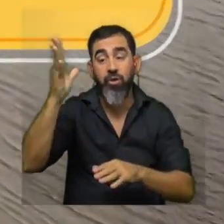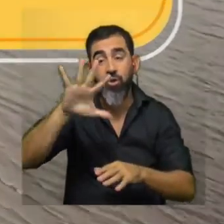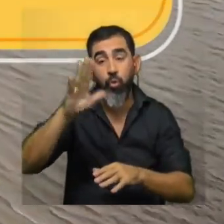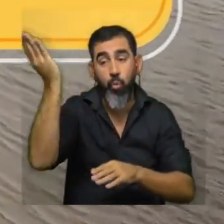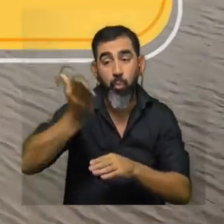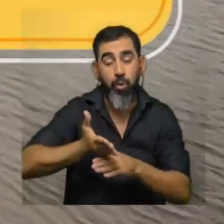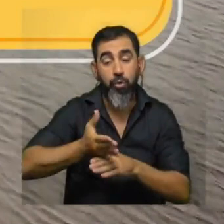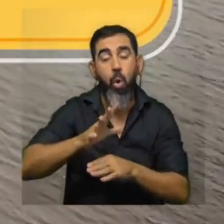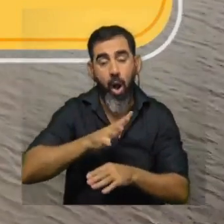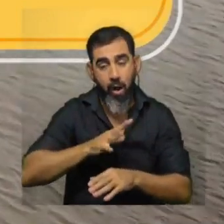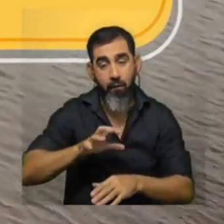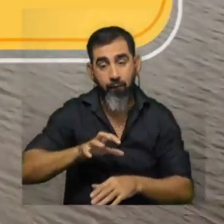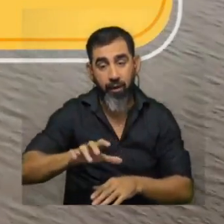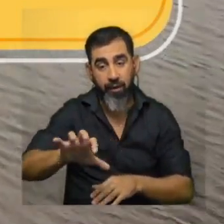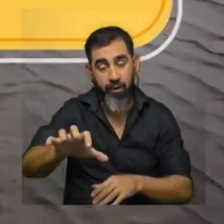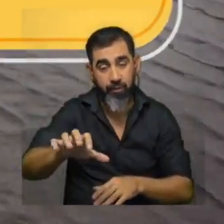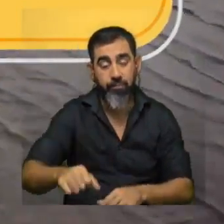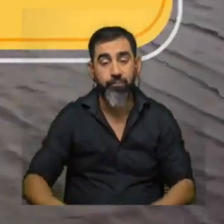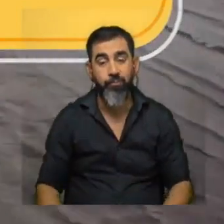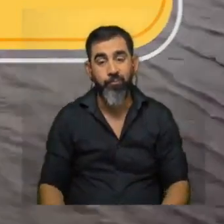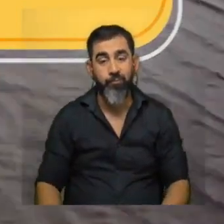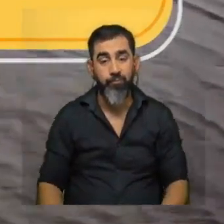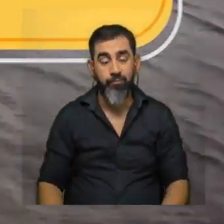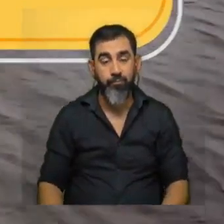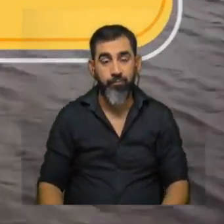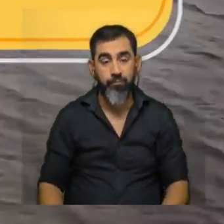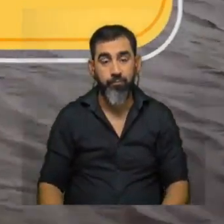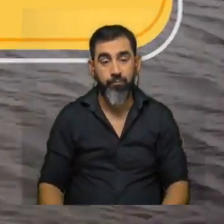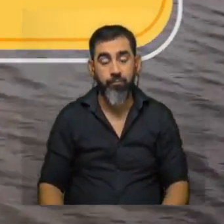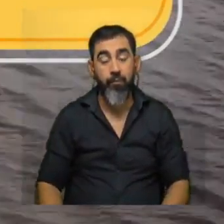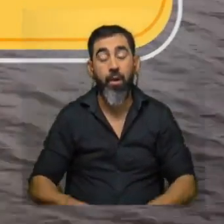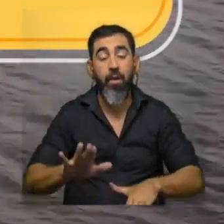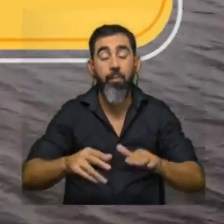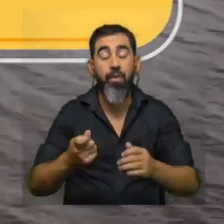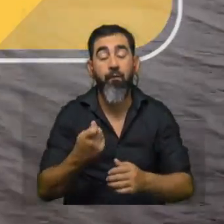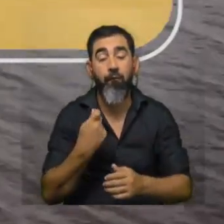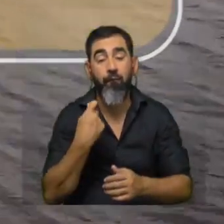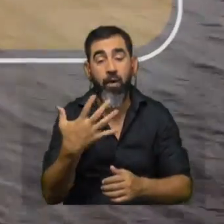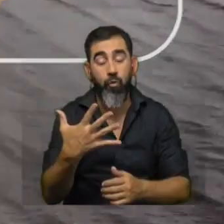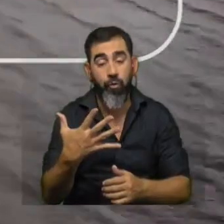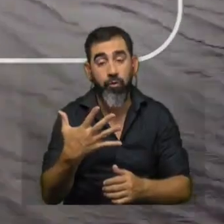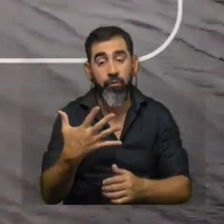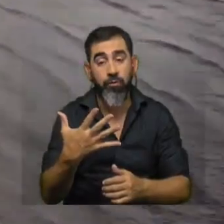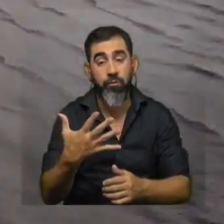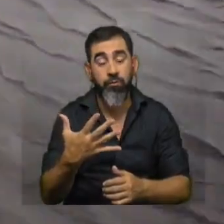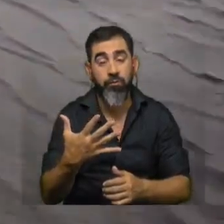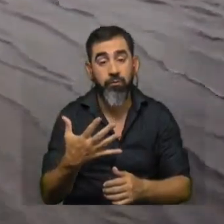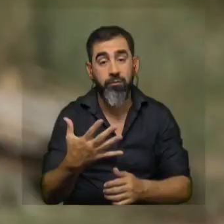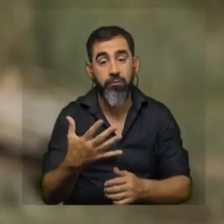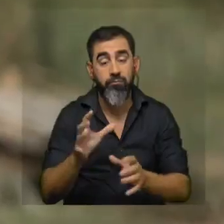tendríamos cianobacterias en esa zona. De acuerdo a los valores del indicador, nos da la pauta que serían